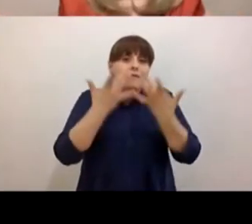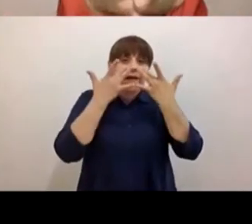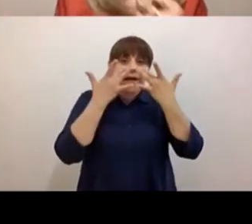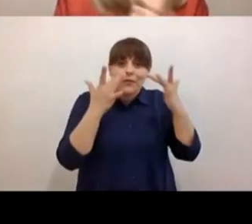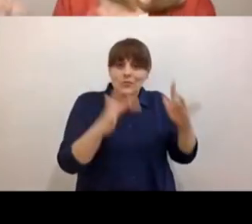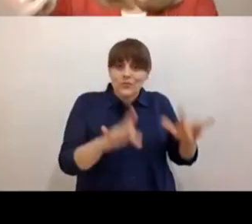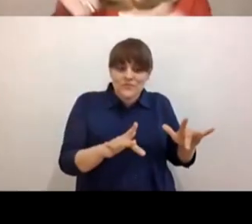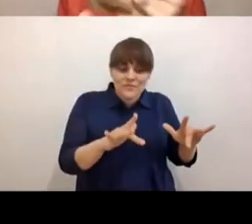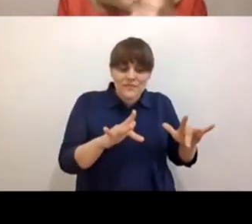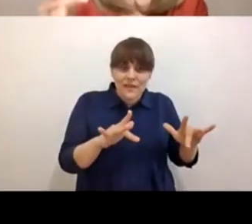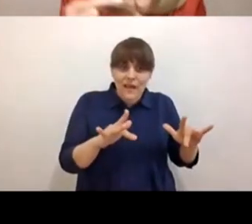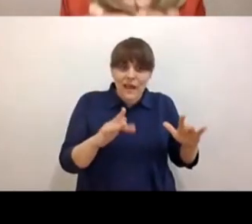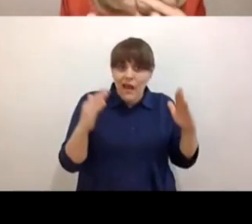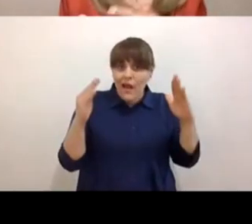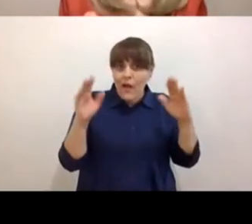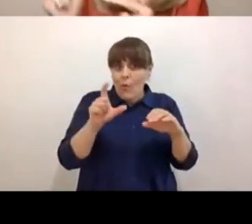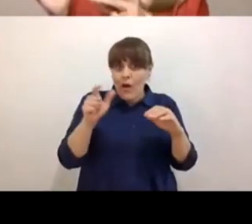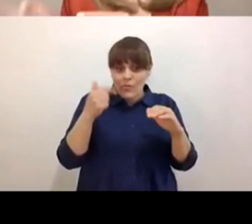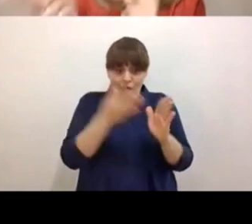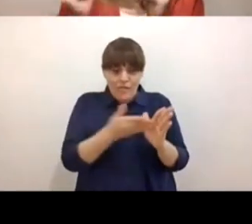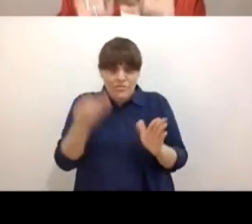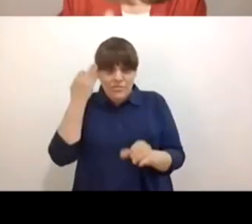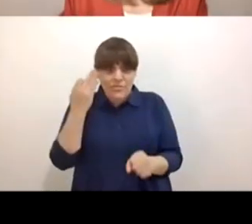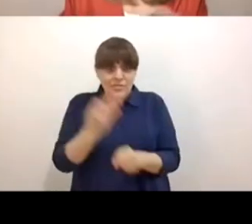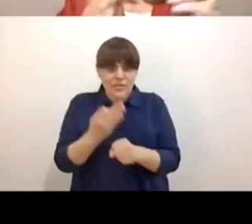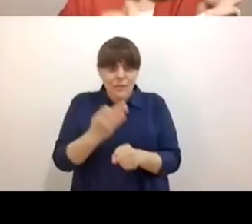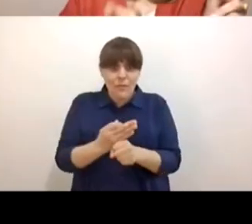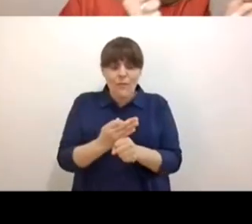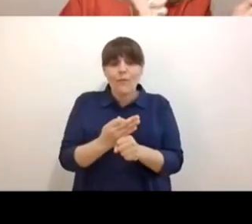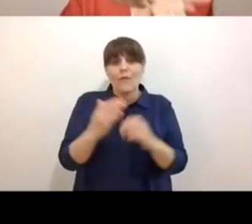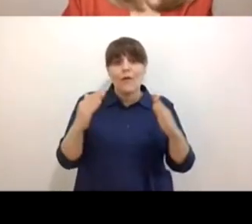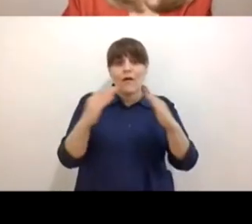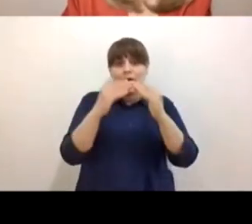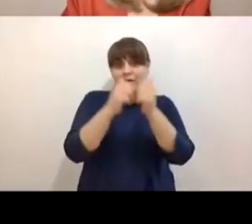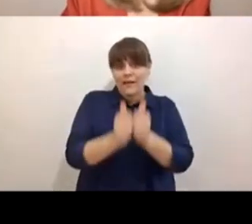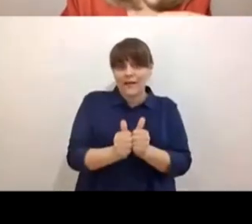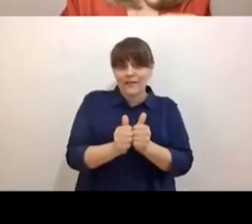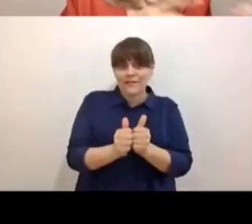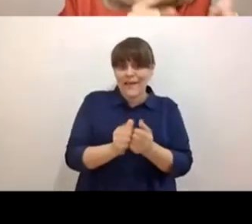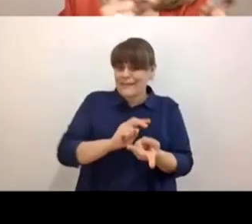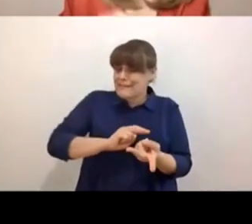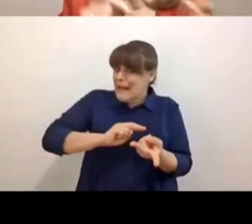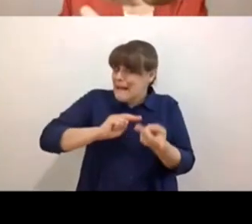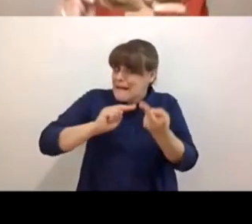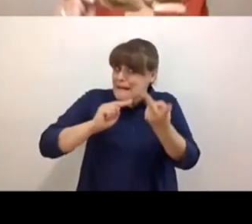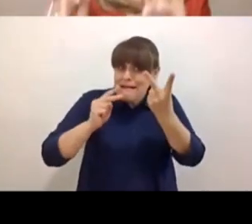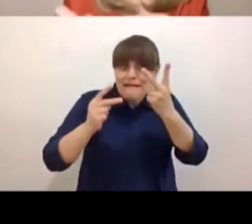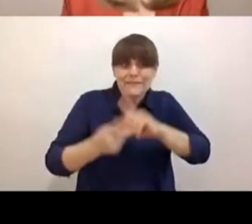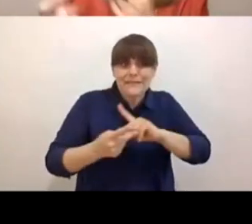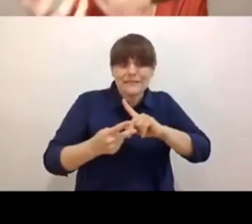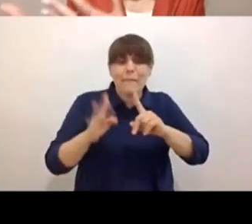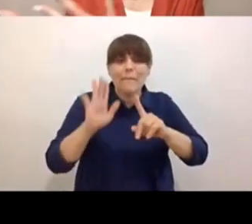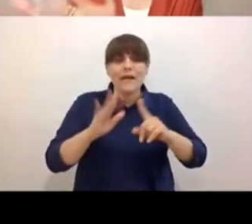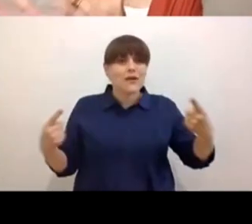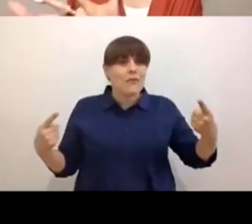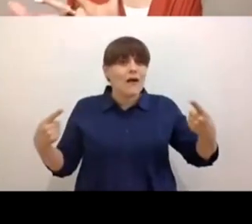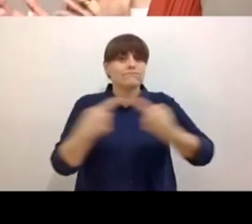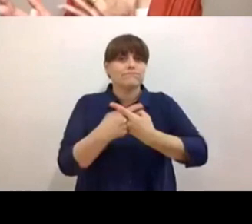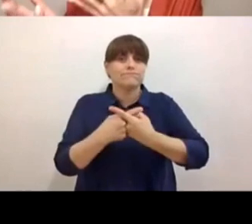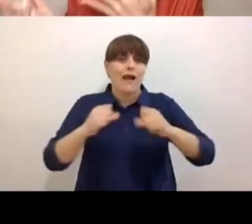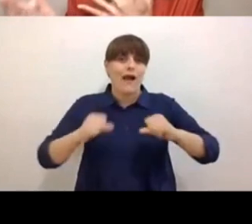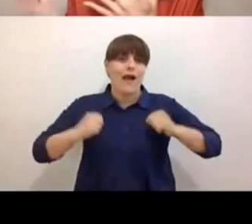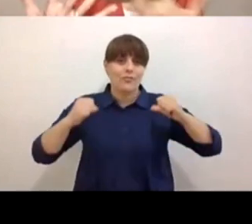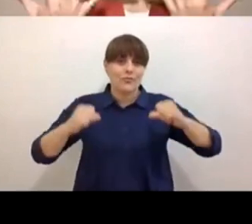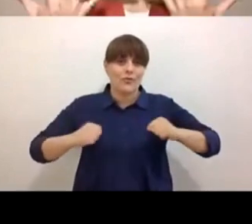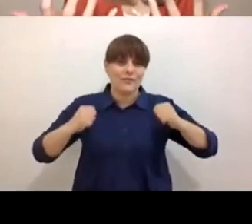lo opuesto a lo que es importante para un adolescente, sobre todo en este momento de sus vidas, ¿no?